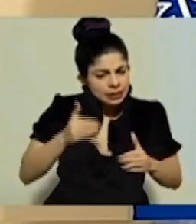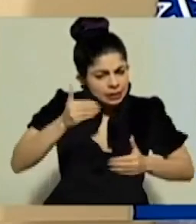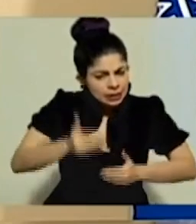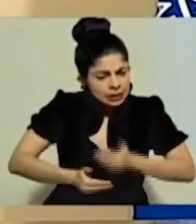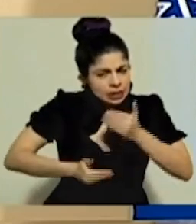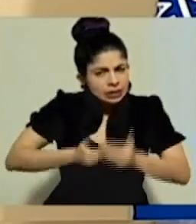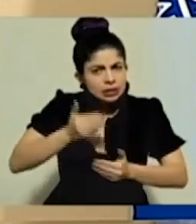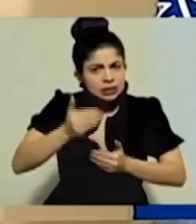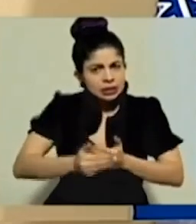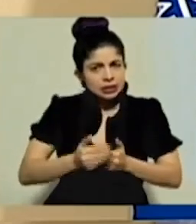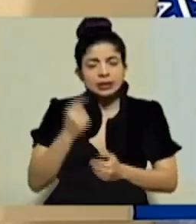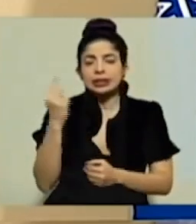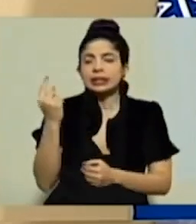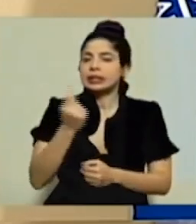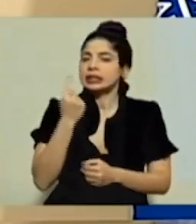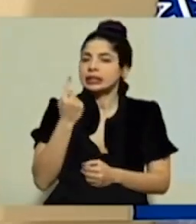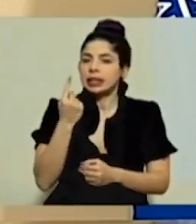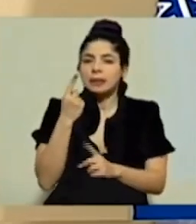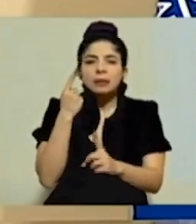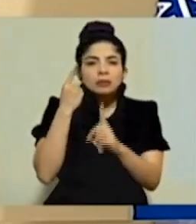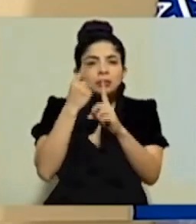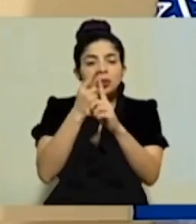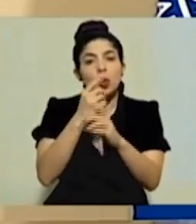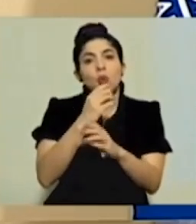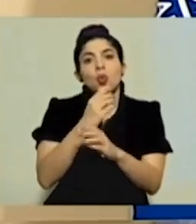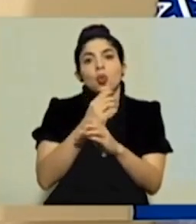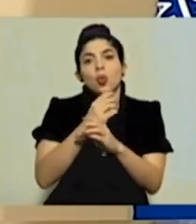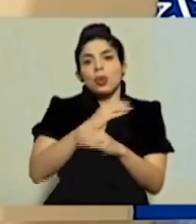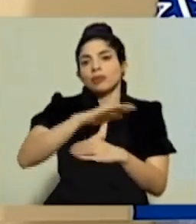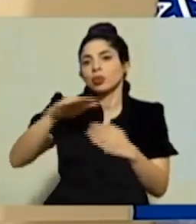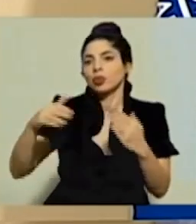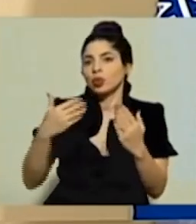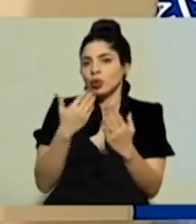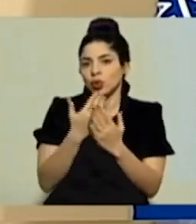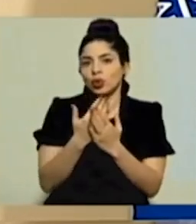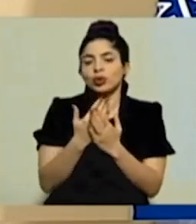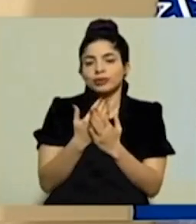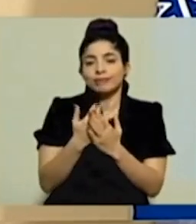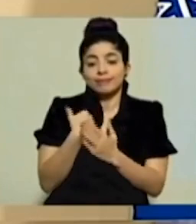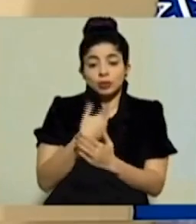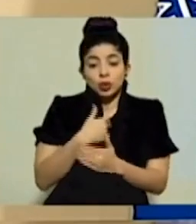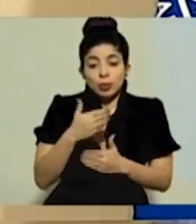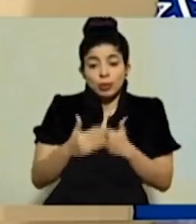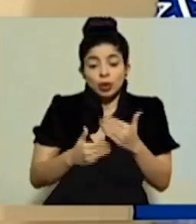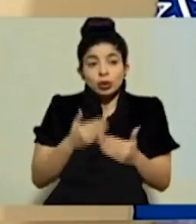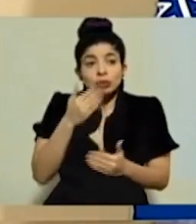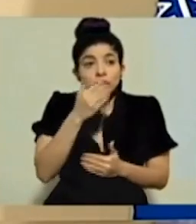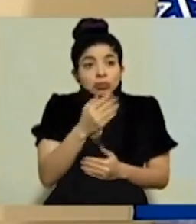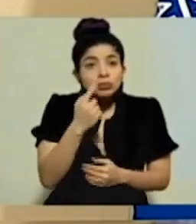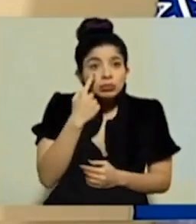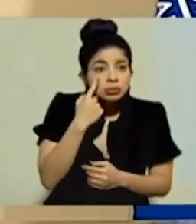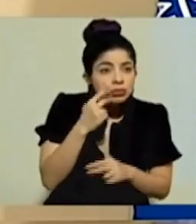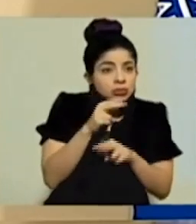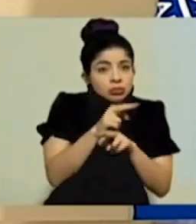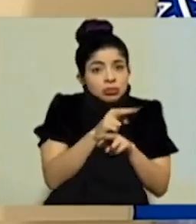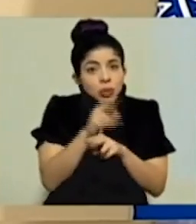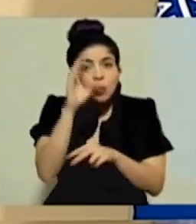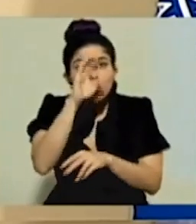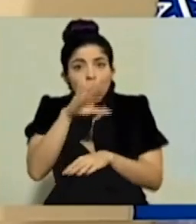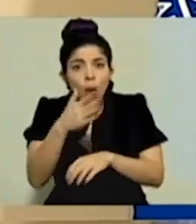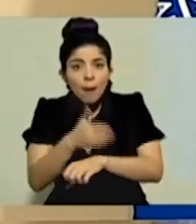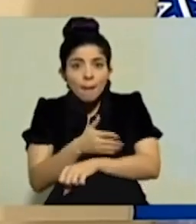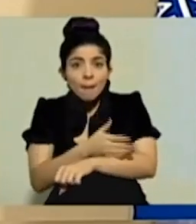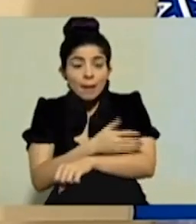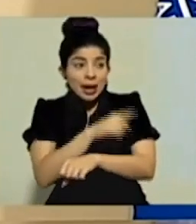proceso y siempre cuidando y cuidándonos todos nosotros en el proceso de inspección y mejora. Sin duda estas